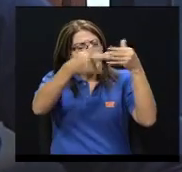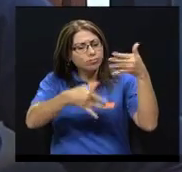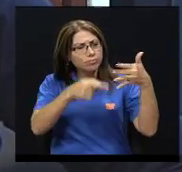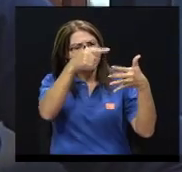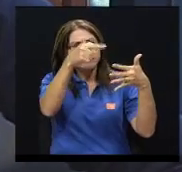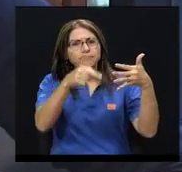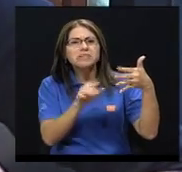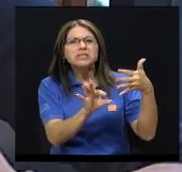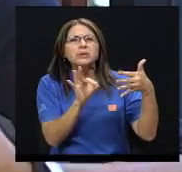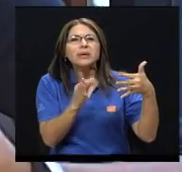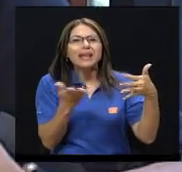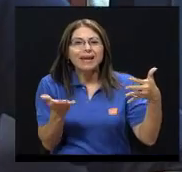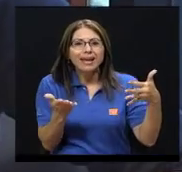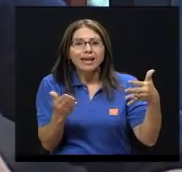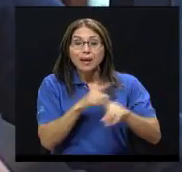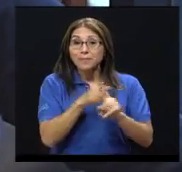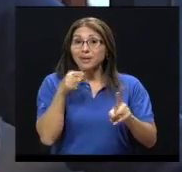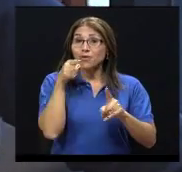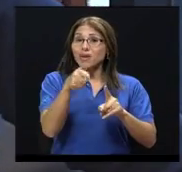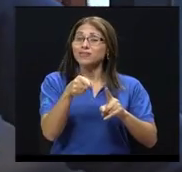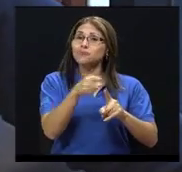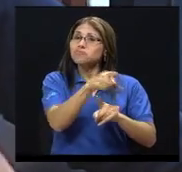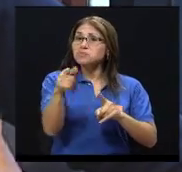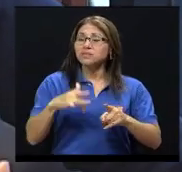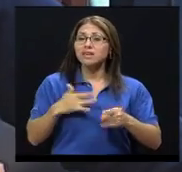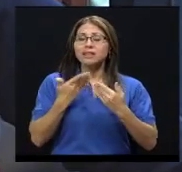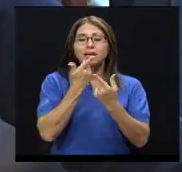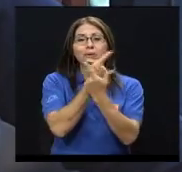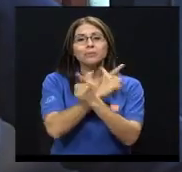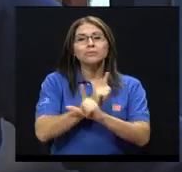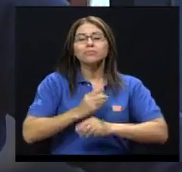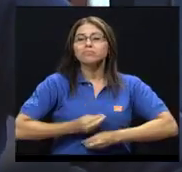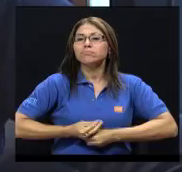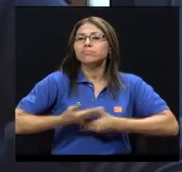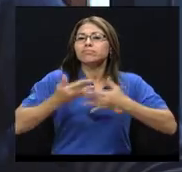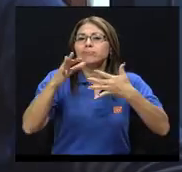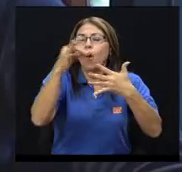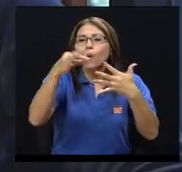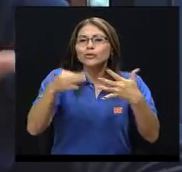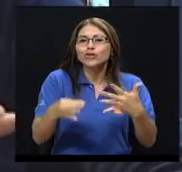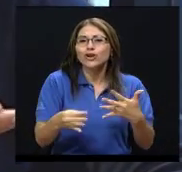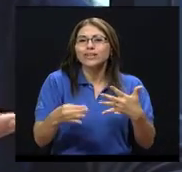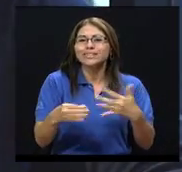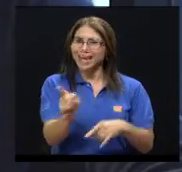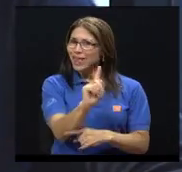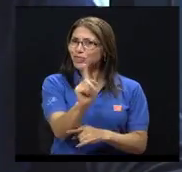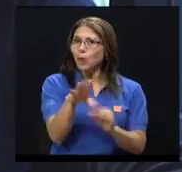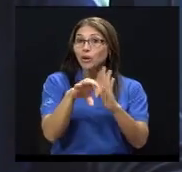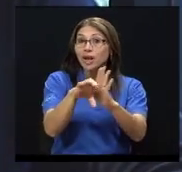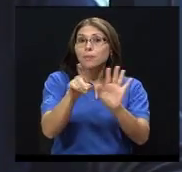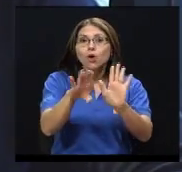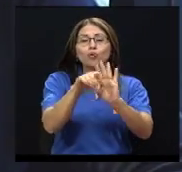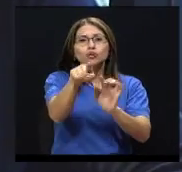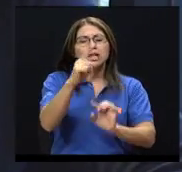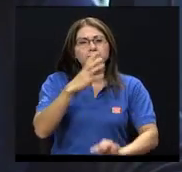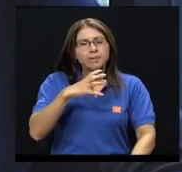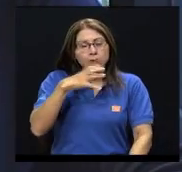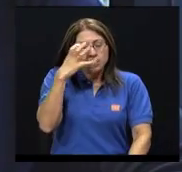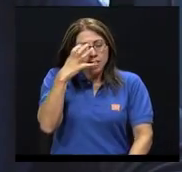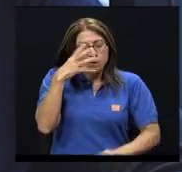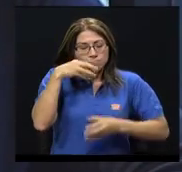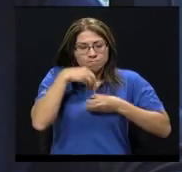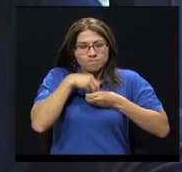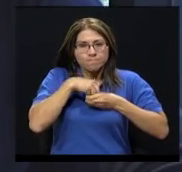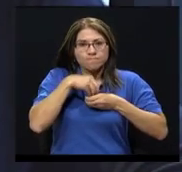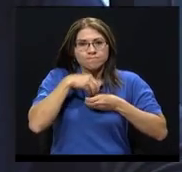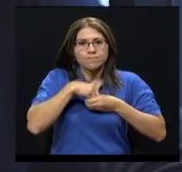menú? ¿Verdad? Entonces, pero eso le abre una libertad y le abre un montón de opciones. Y no que, por ejemplo, el enojo se lo lleve a usted